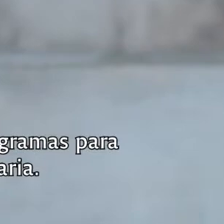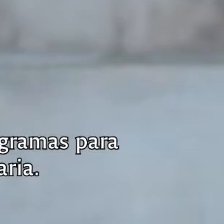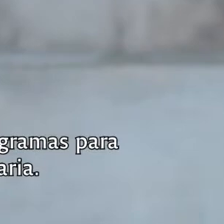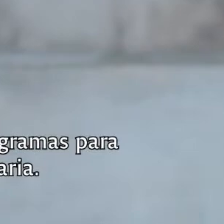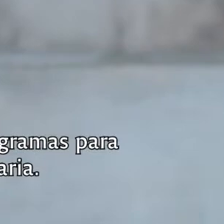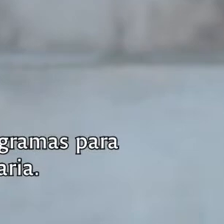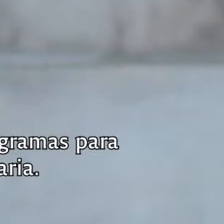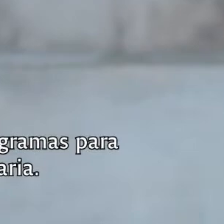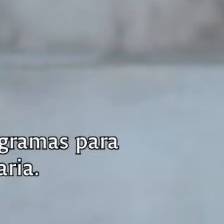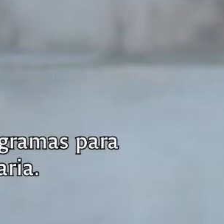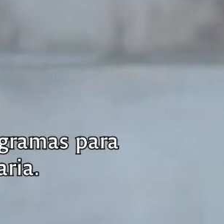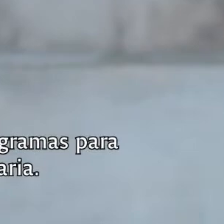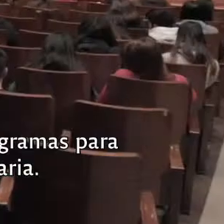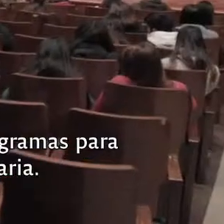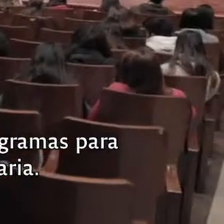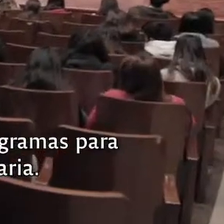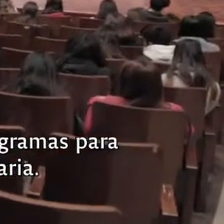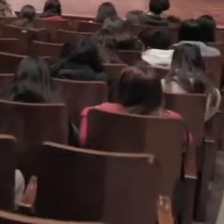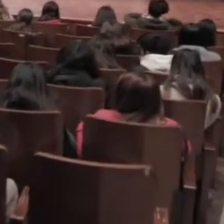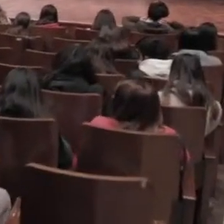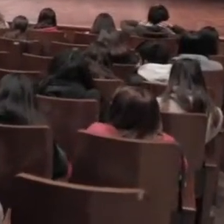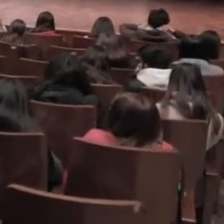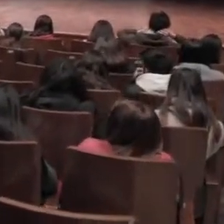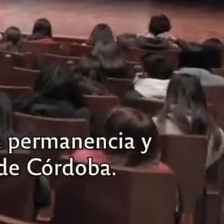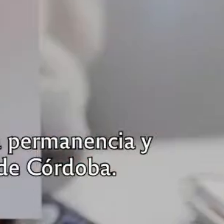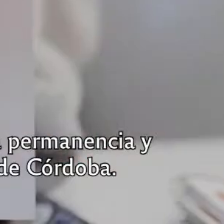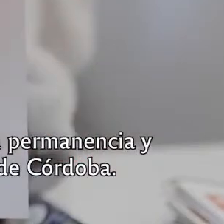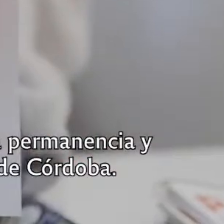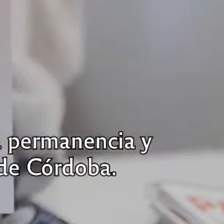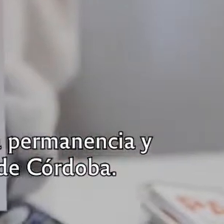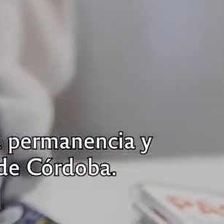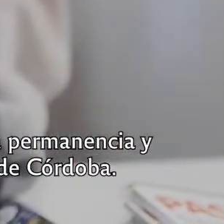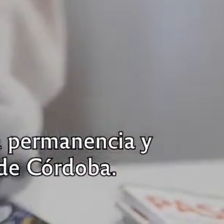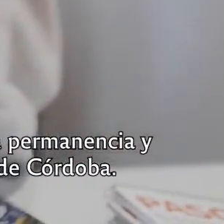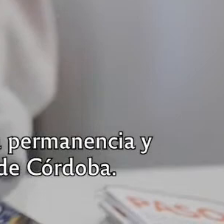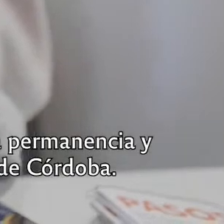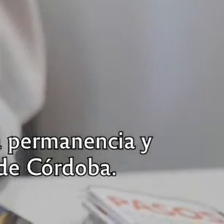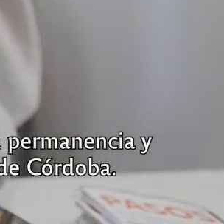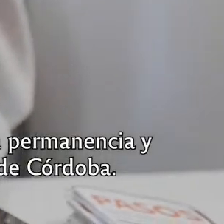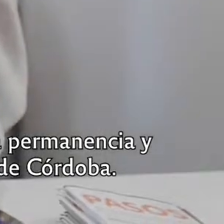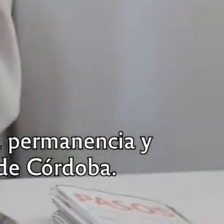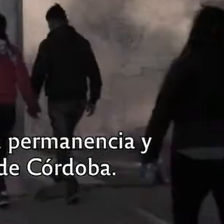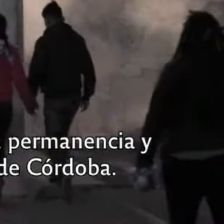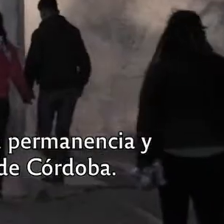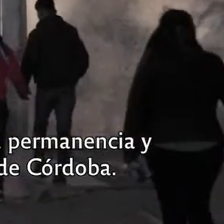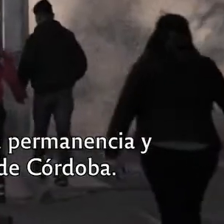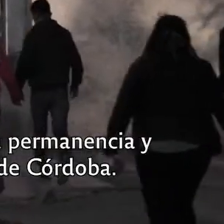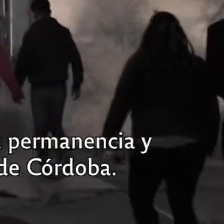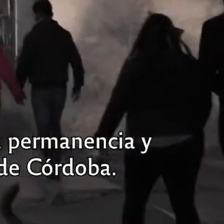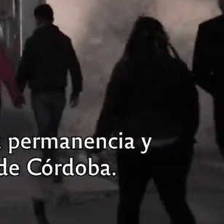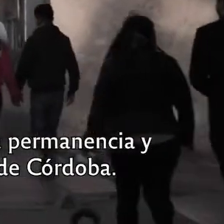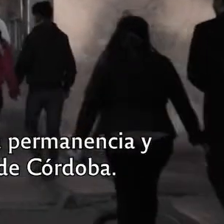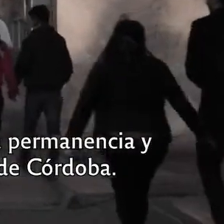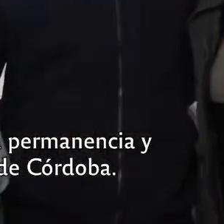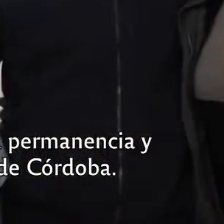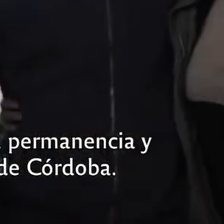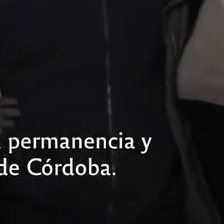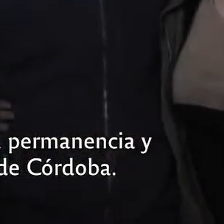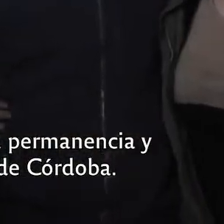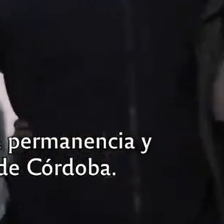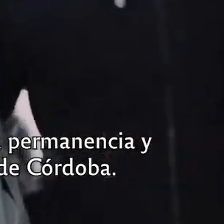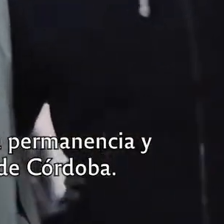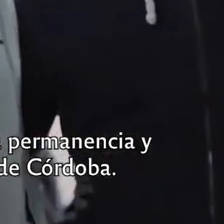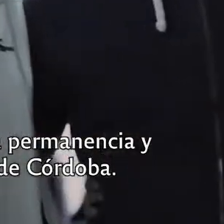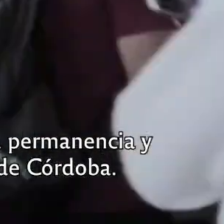para acompañarlos a ustedes en la vida universitaria. Nosotros los acompañamos desde el ingreso, durante la permanencia y hasta el egreso